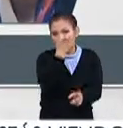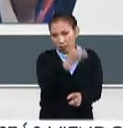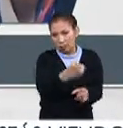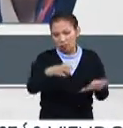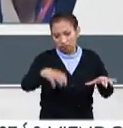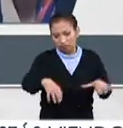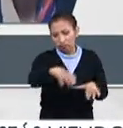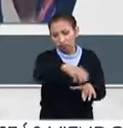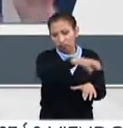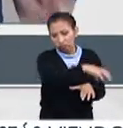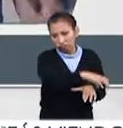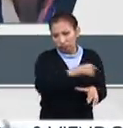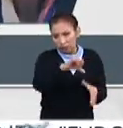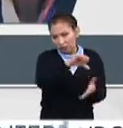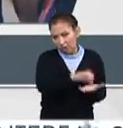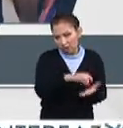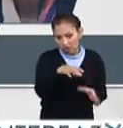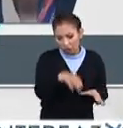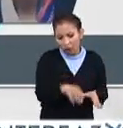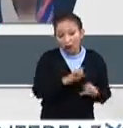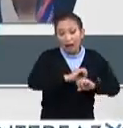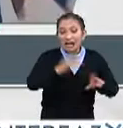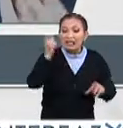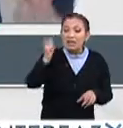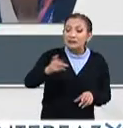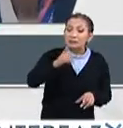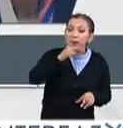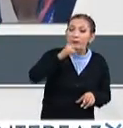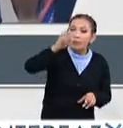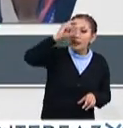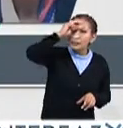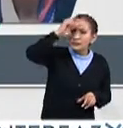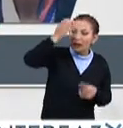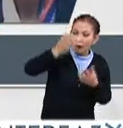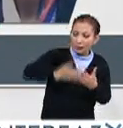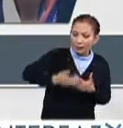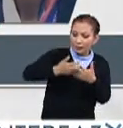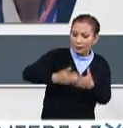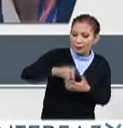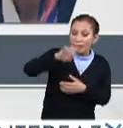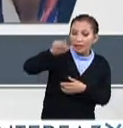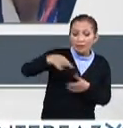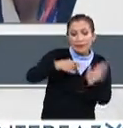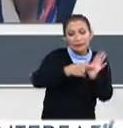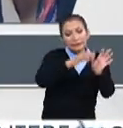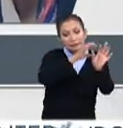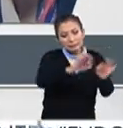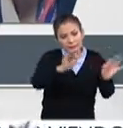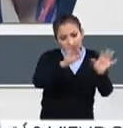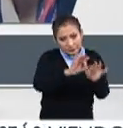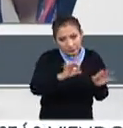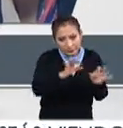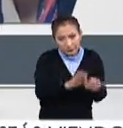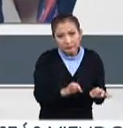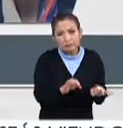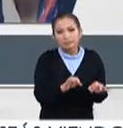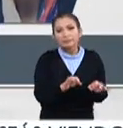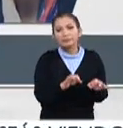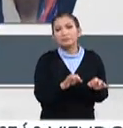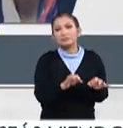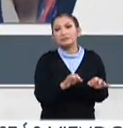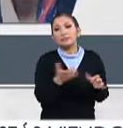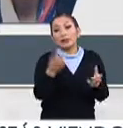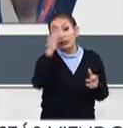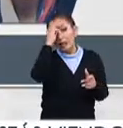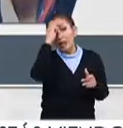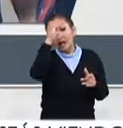consorcio, ¿no? Aclarar muy bien lo que se terminó, llevarlo al ambiente educativo. El sistema